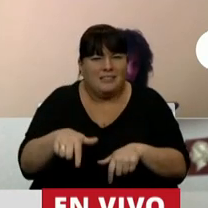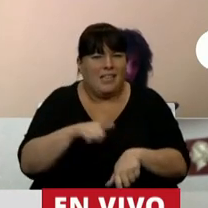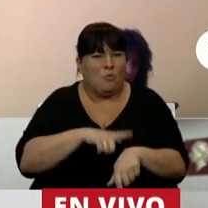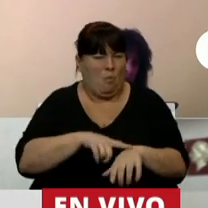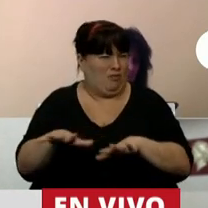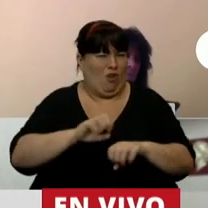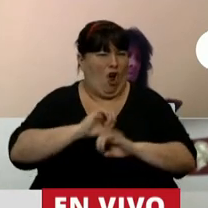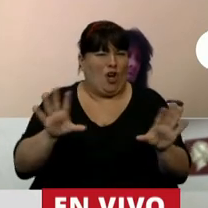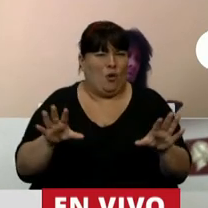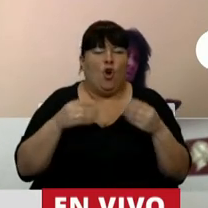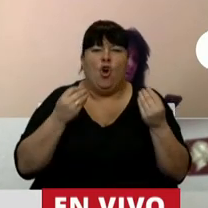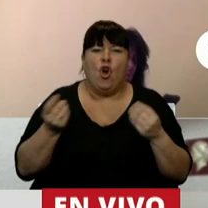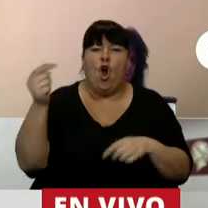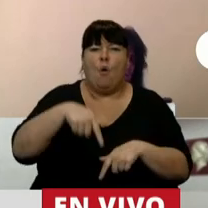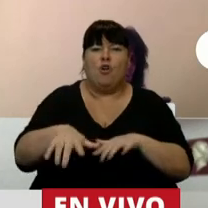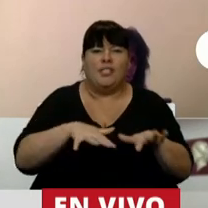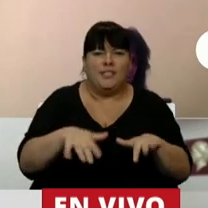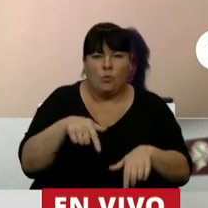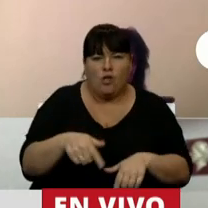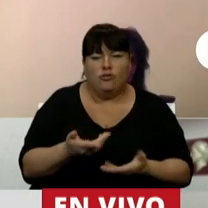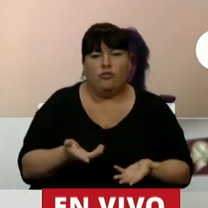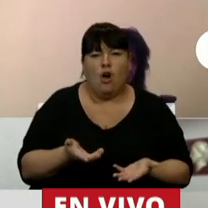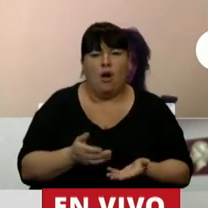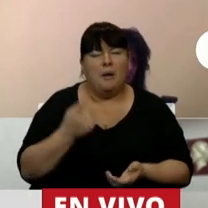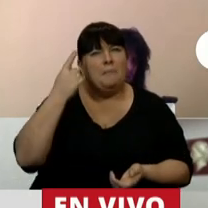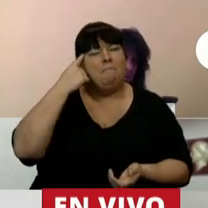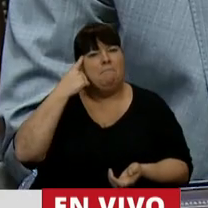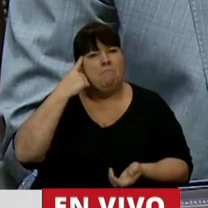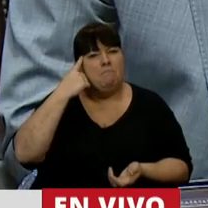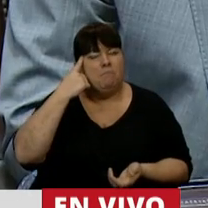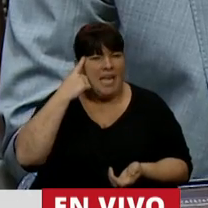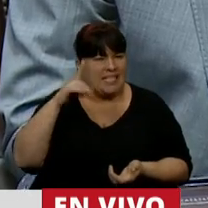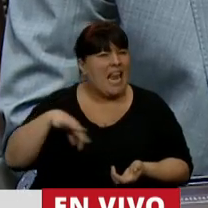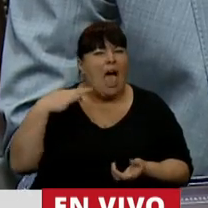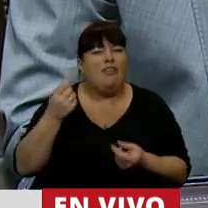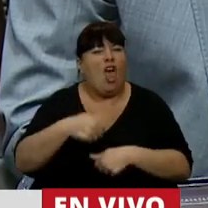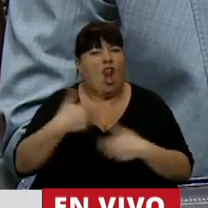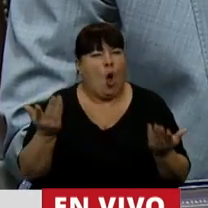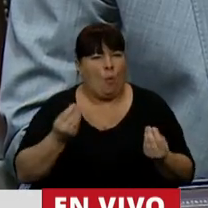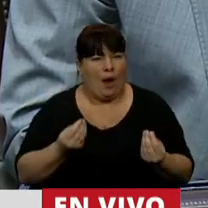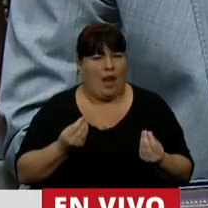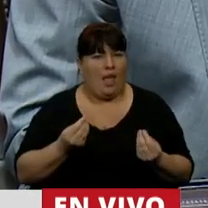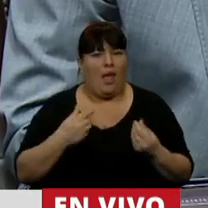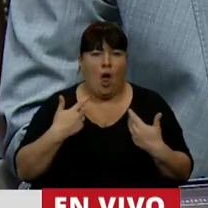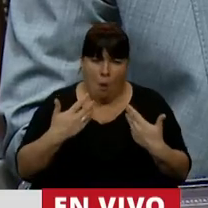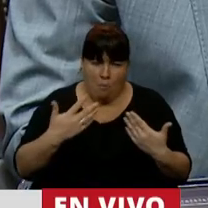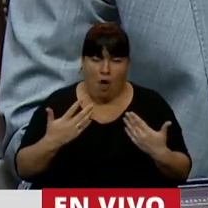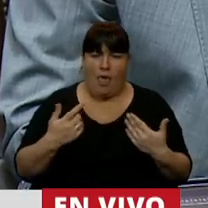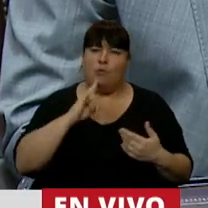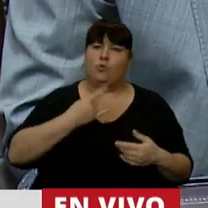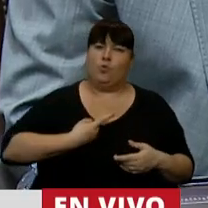¿Cómo llegamos a esta situación de pensar que esta vida no vale? Que podemos